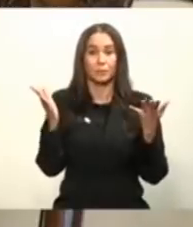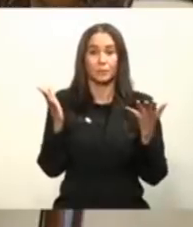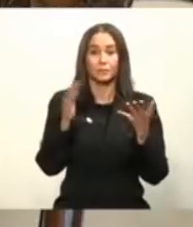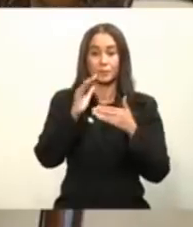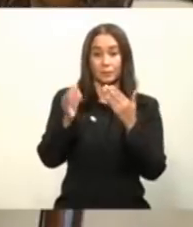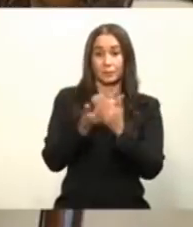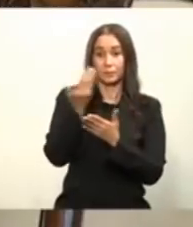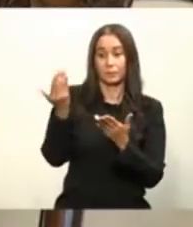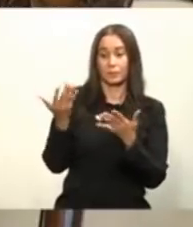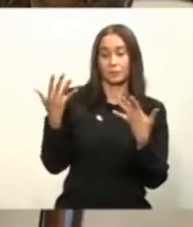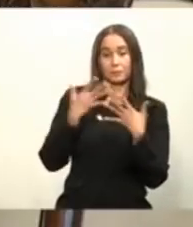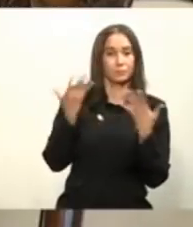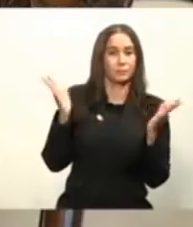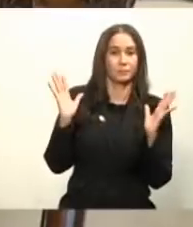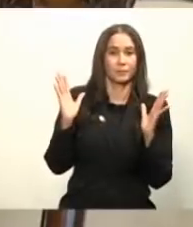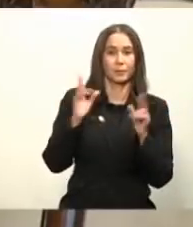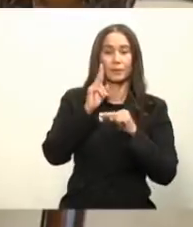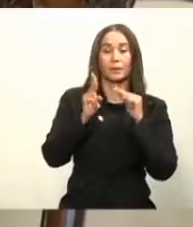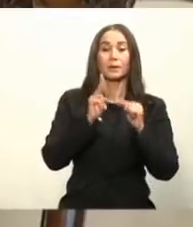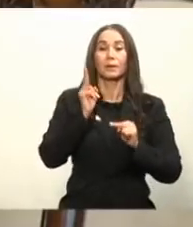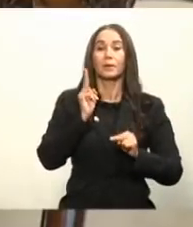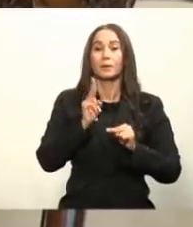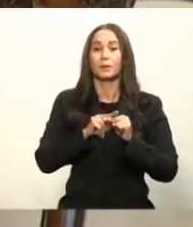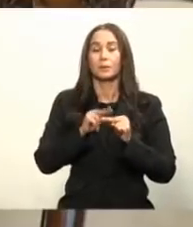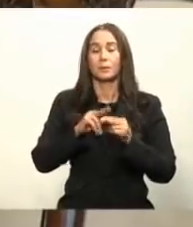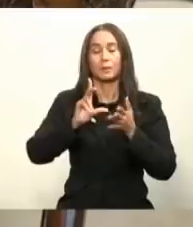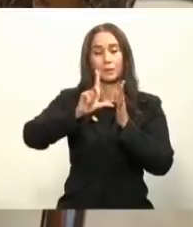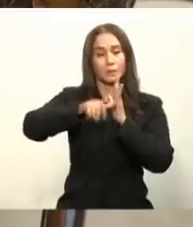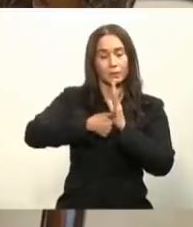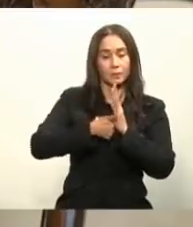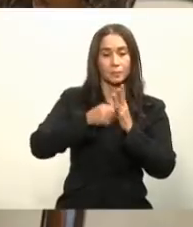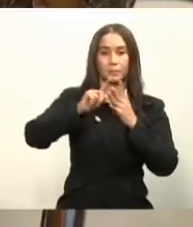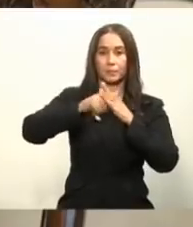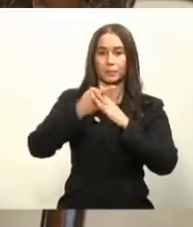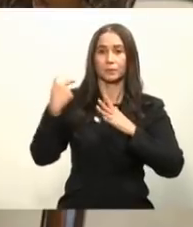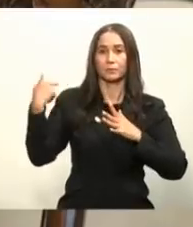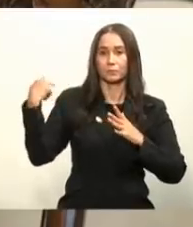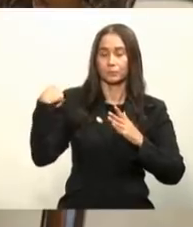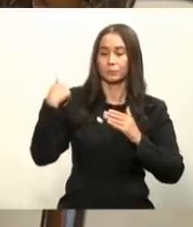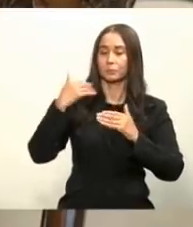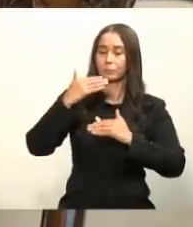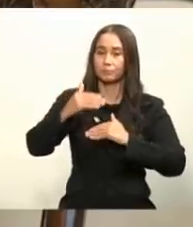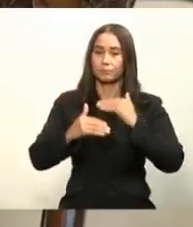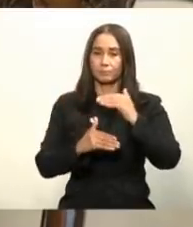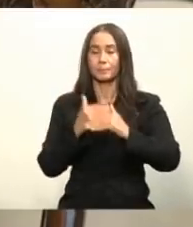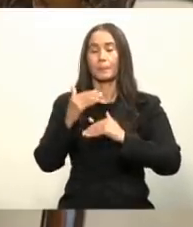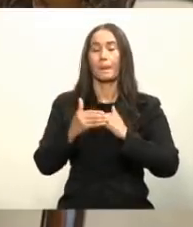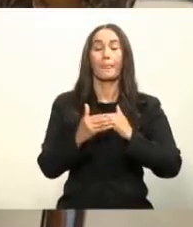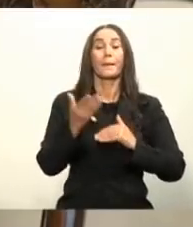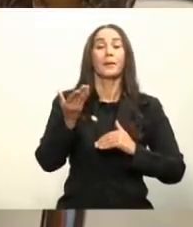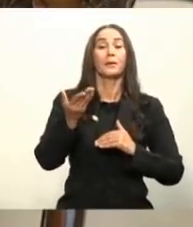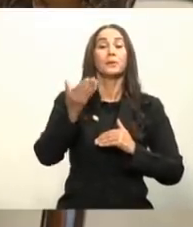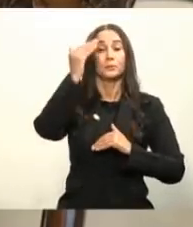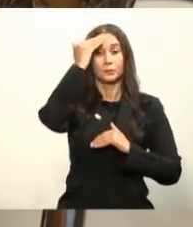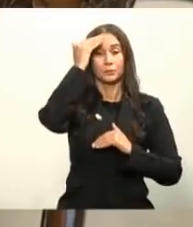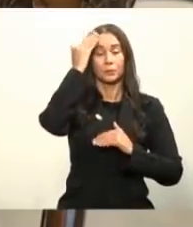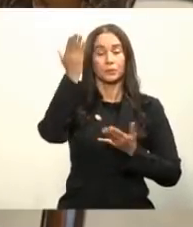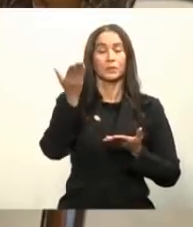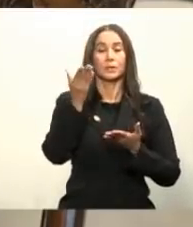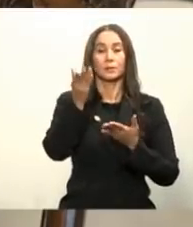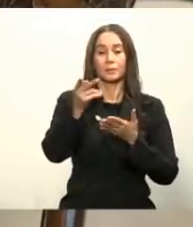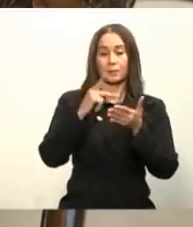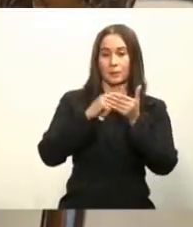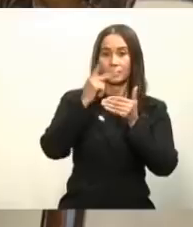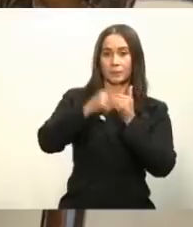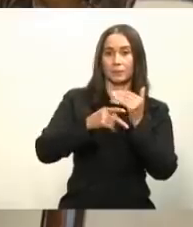pero pero a medida que realmente iniciemos esa vacunación pues yo estoy segura más ese